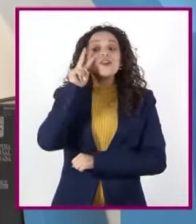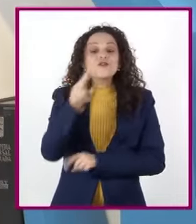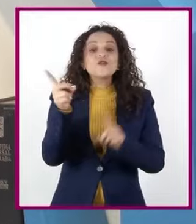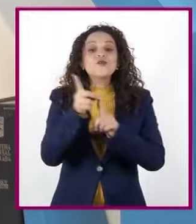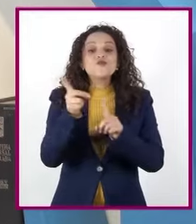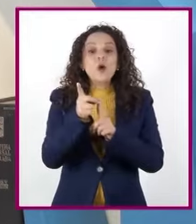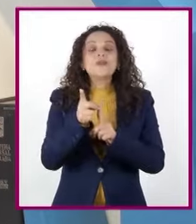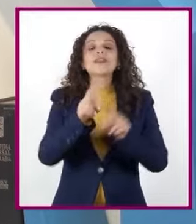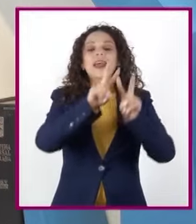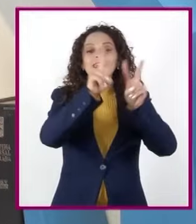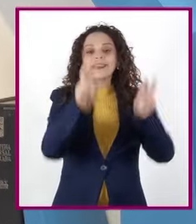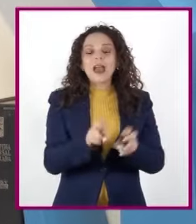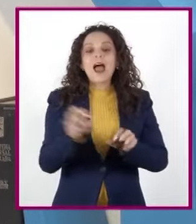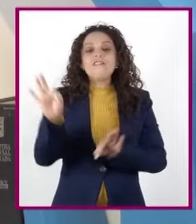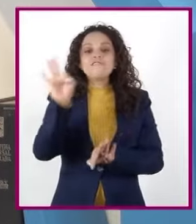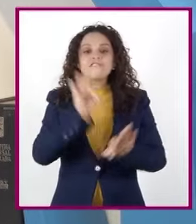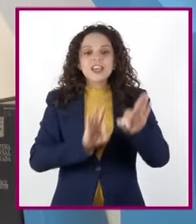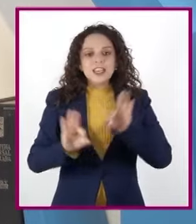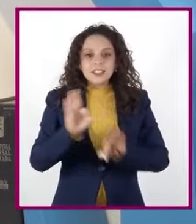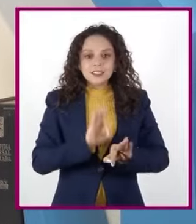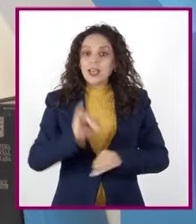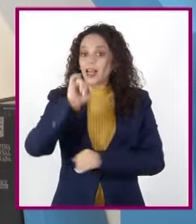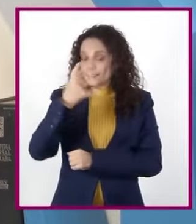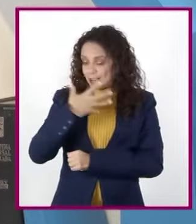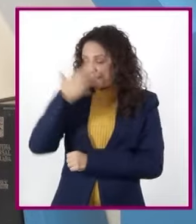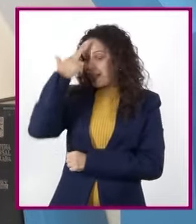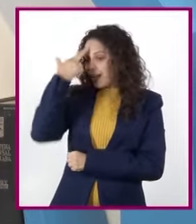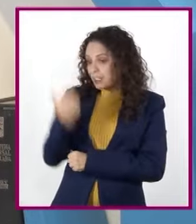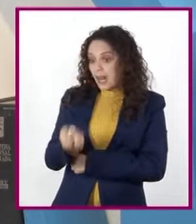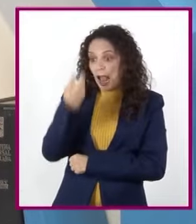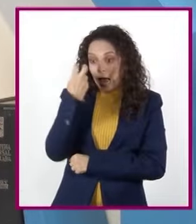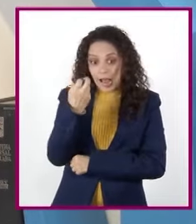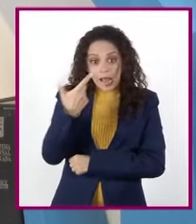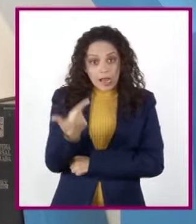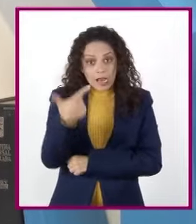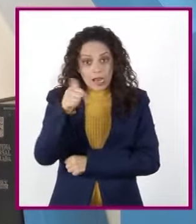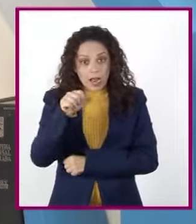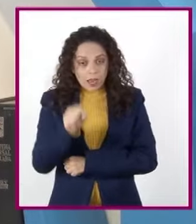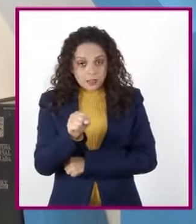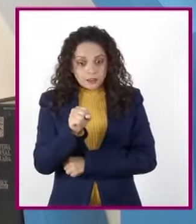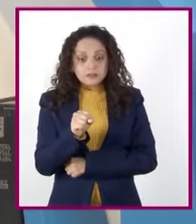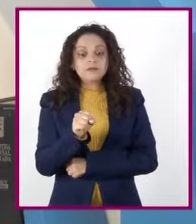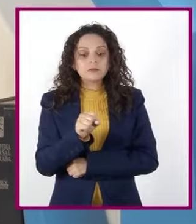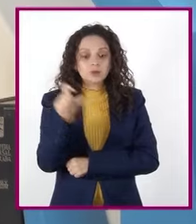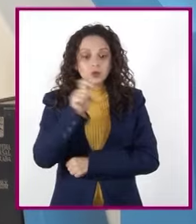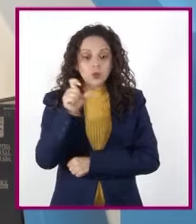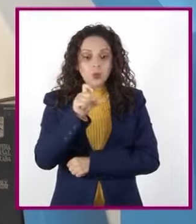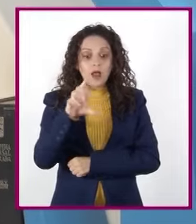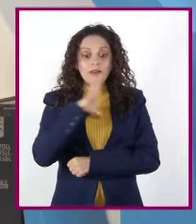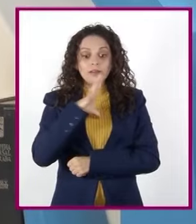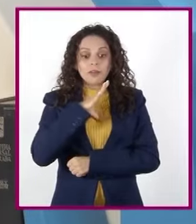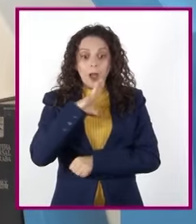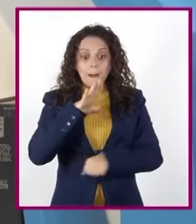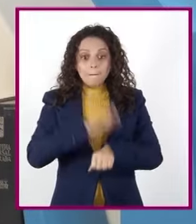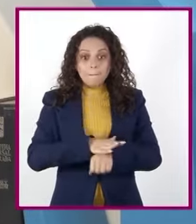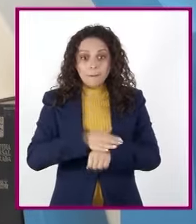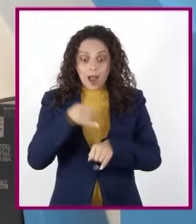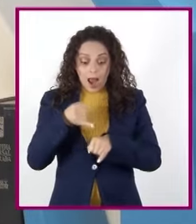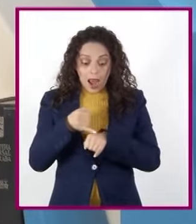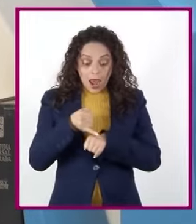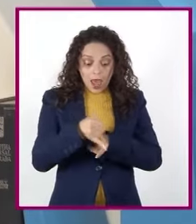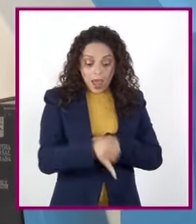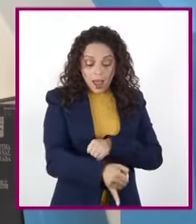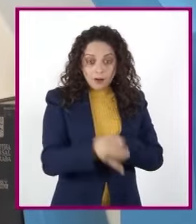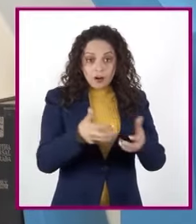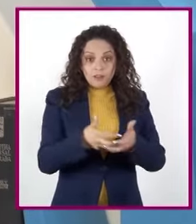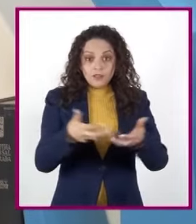De igual forma, estas maravillas gaseosas se ensanchan a medida que nos alejamos de la superficie terrestre. Conforme